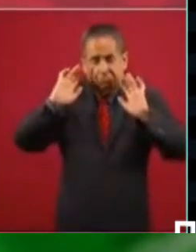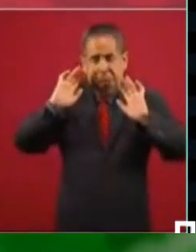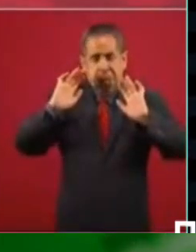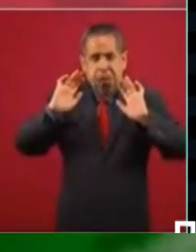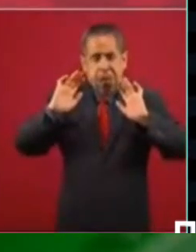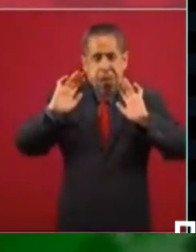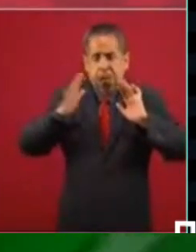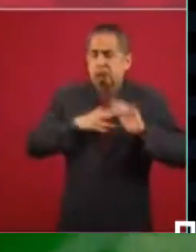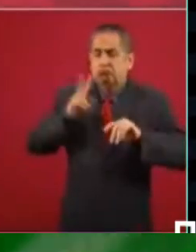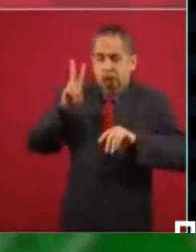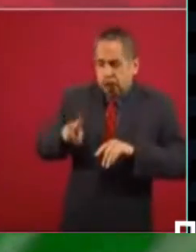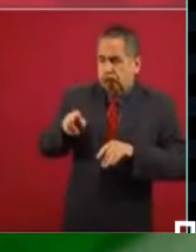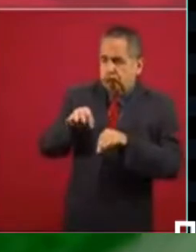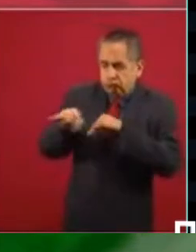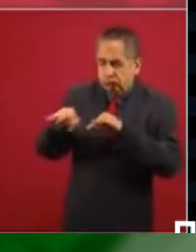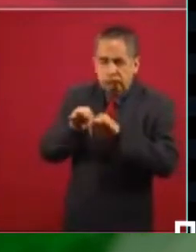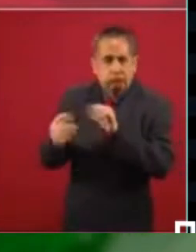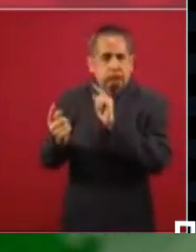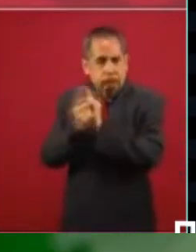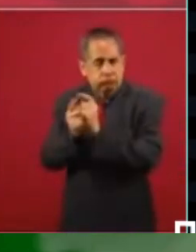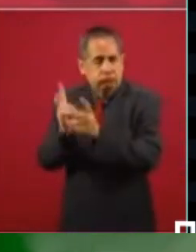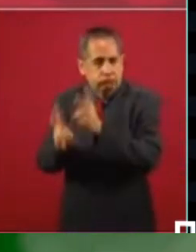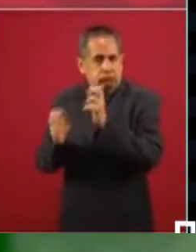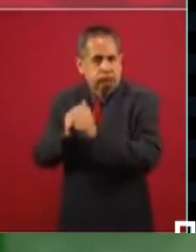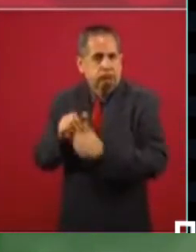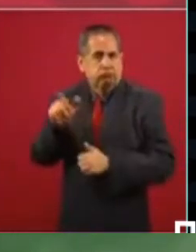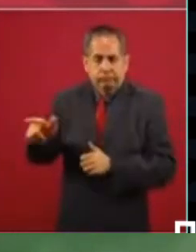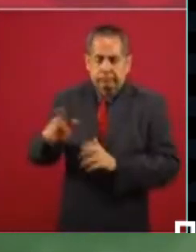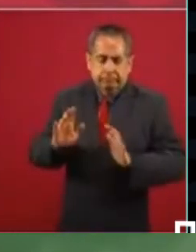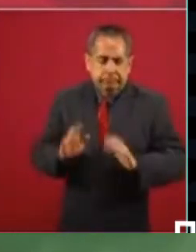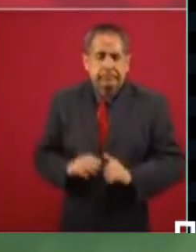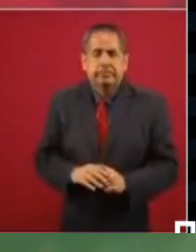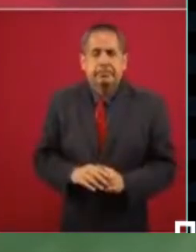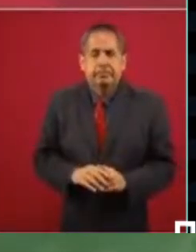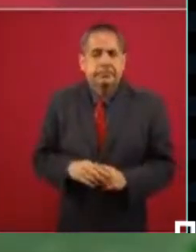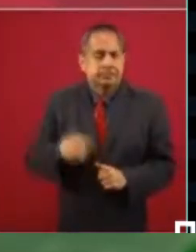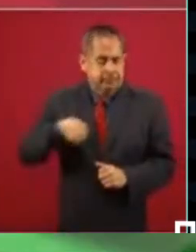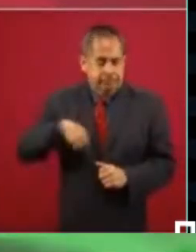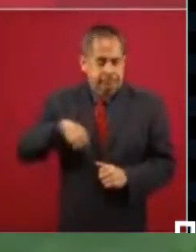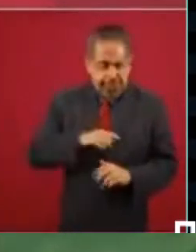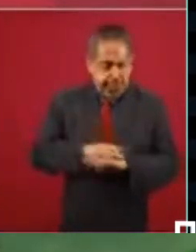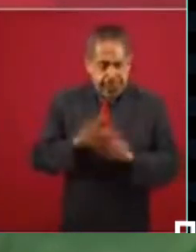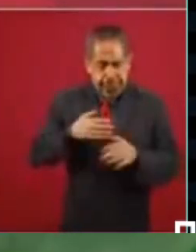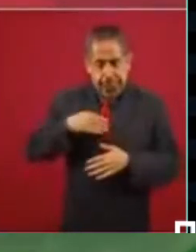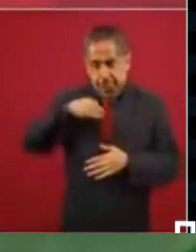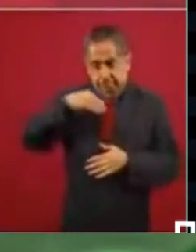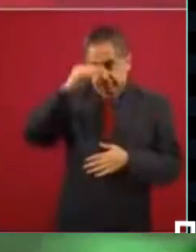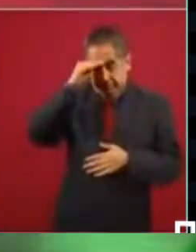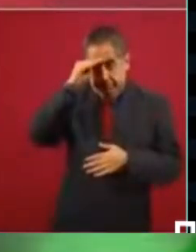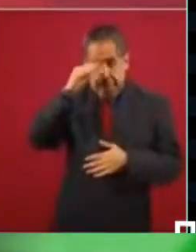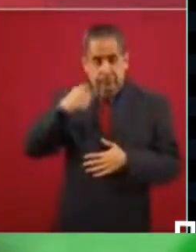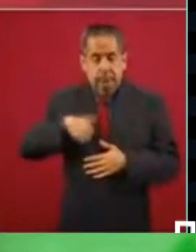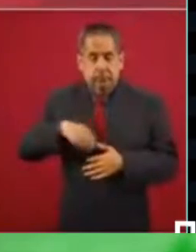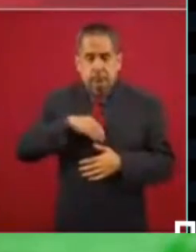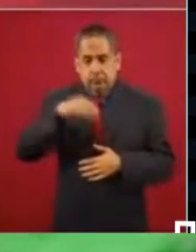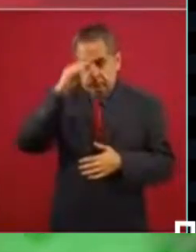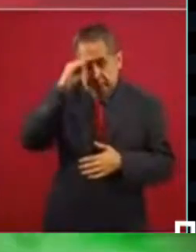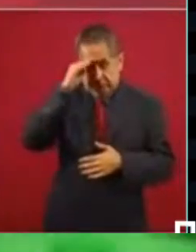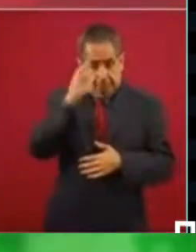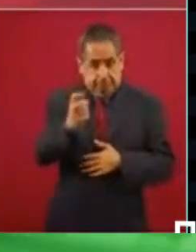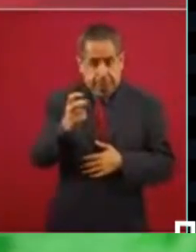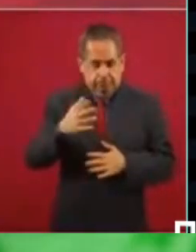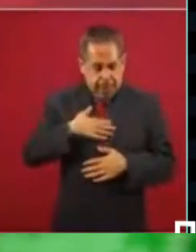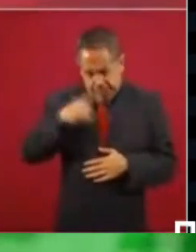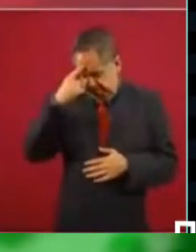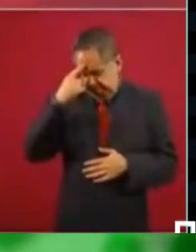Lo que considere, nosotros pensamos y por eso